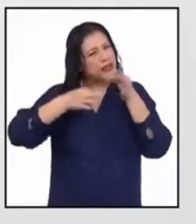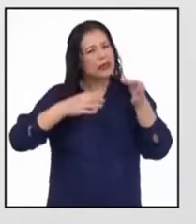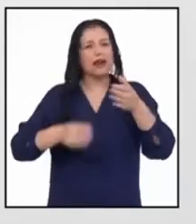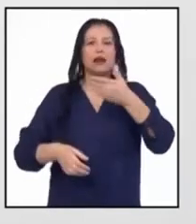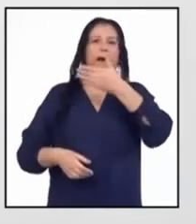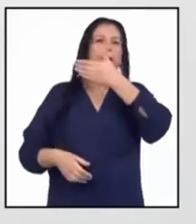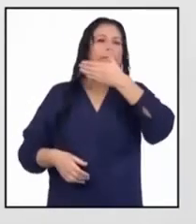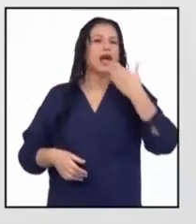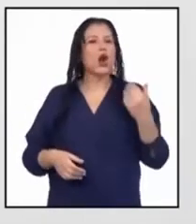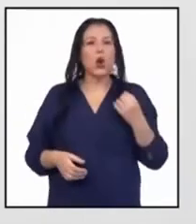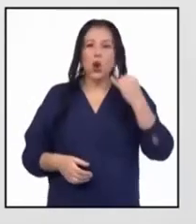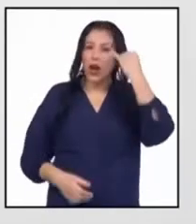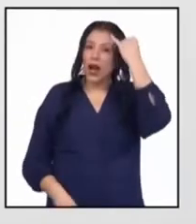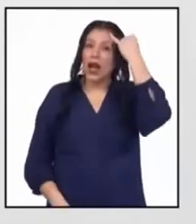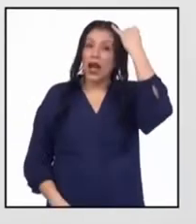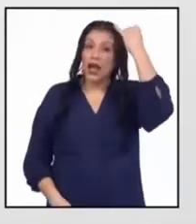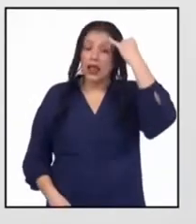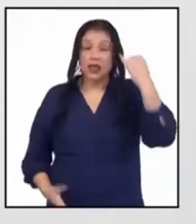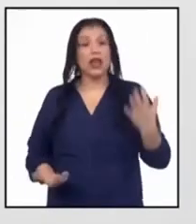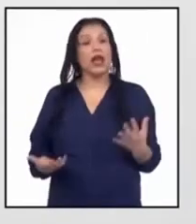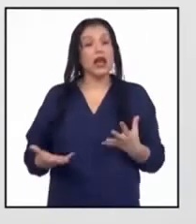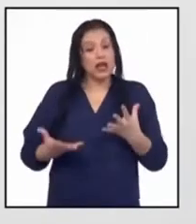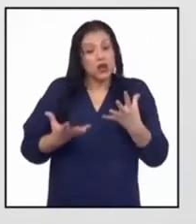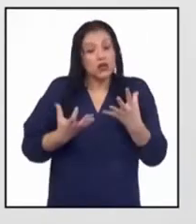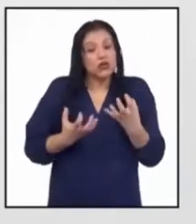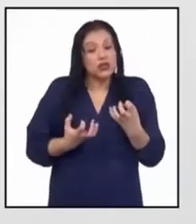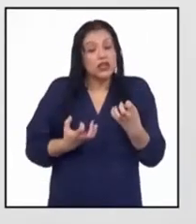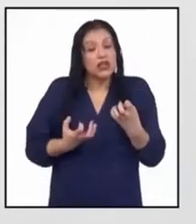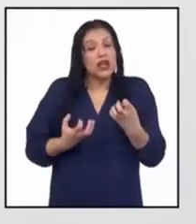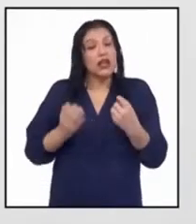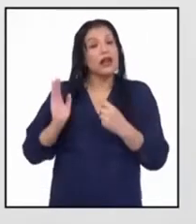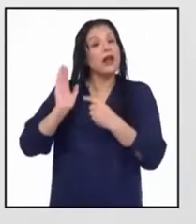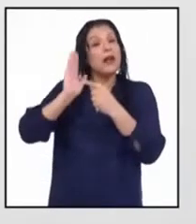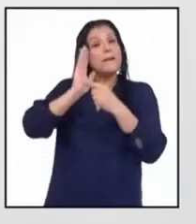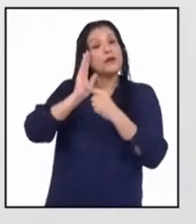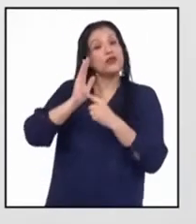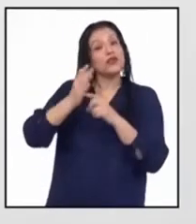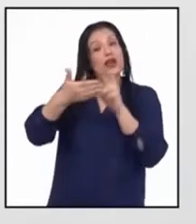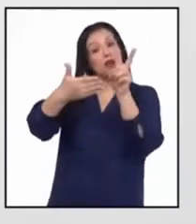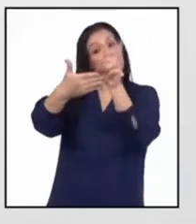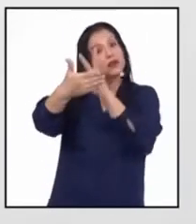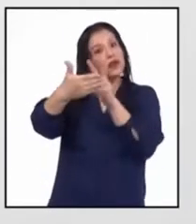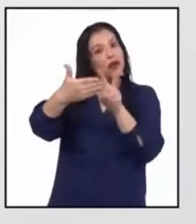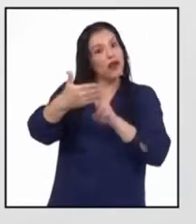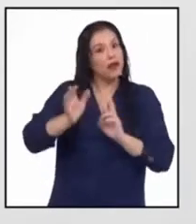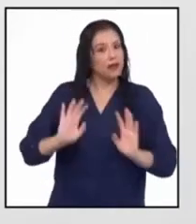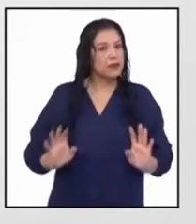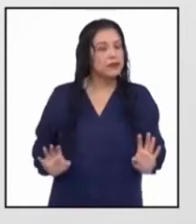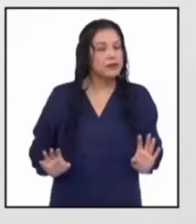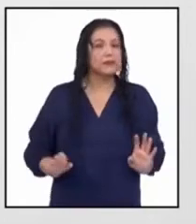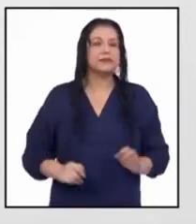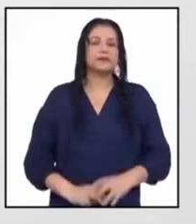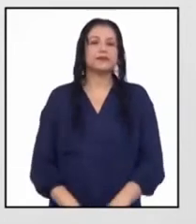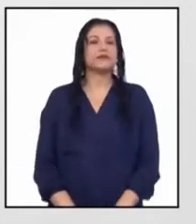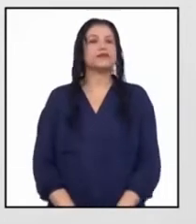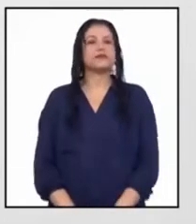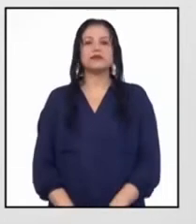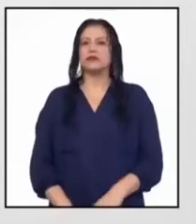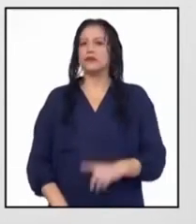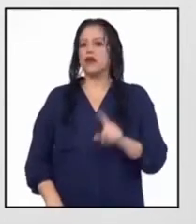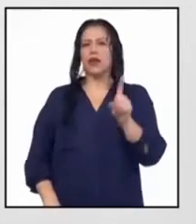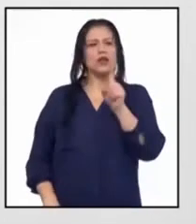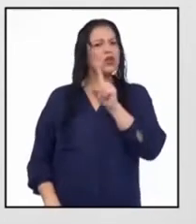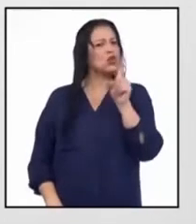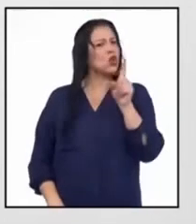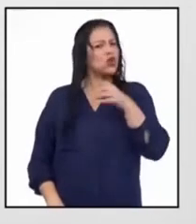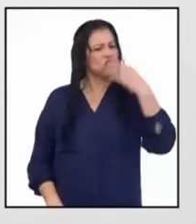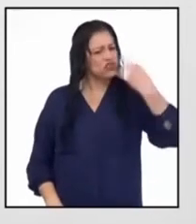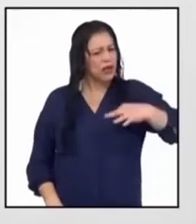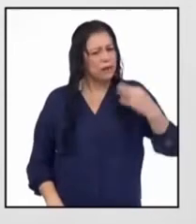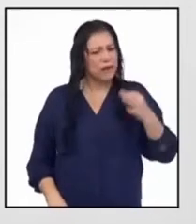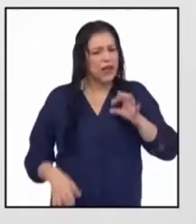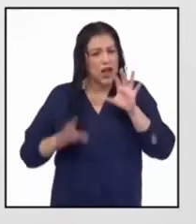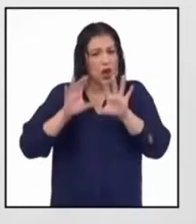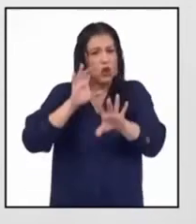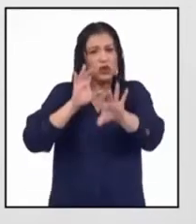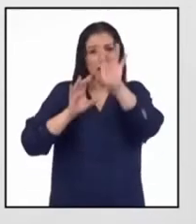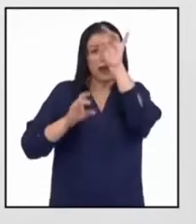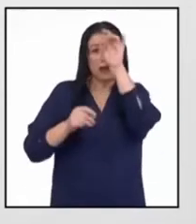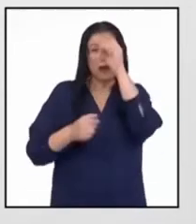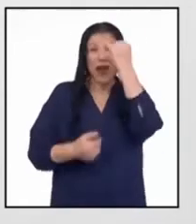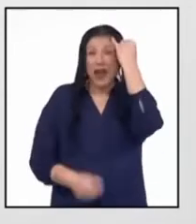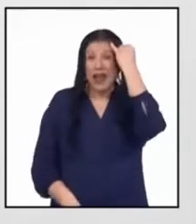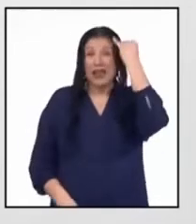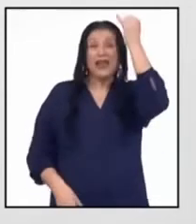manera la idea que nos quiere dar este párrafo. No siempre encontraremos la idea